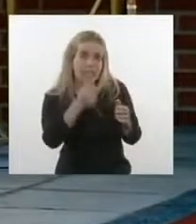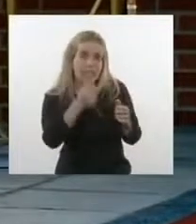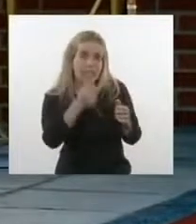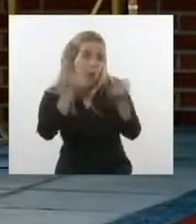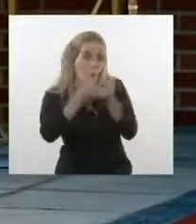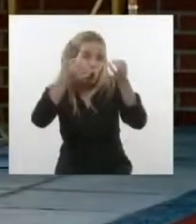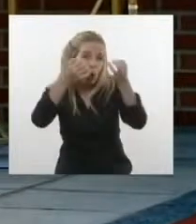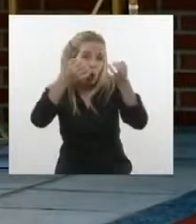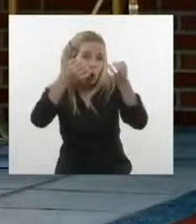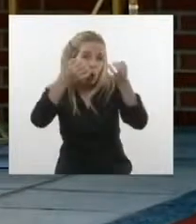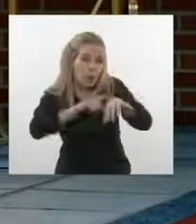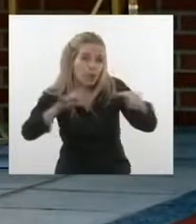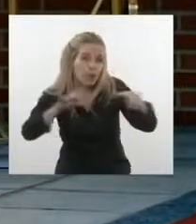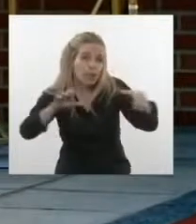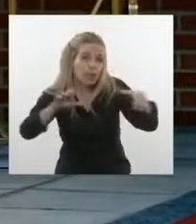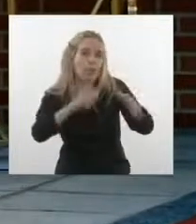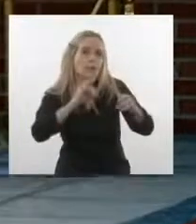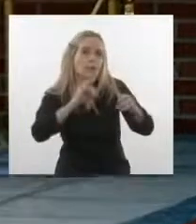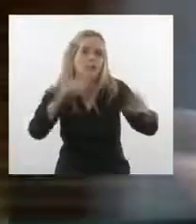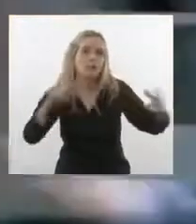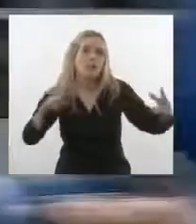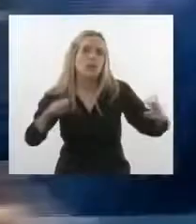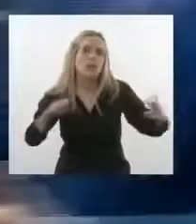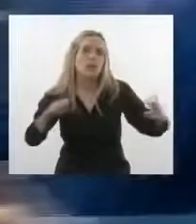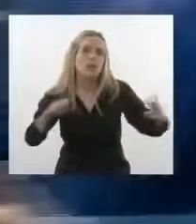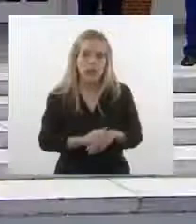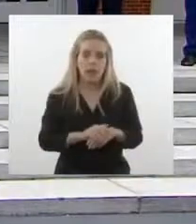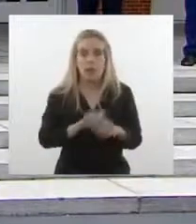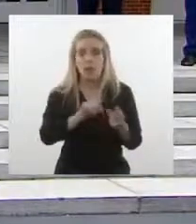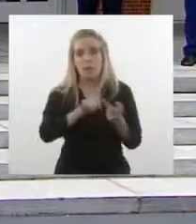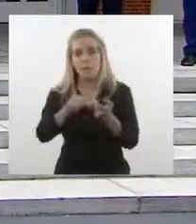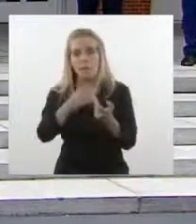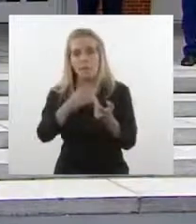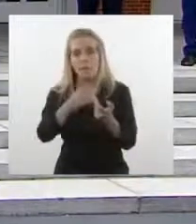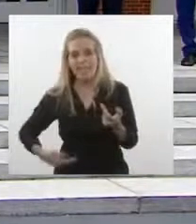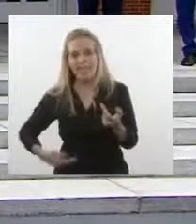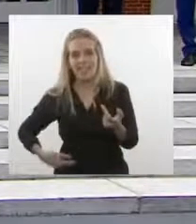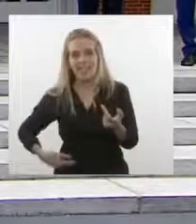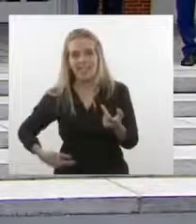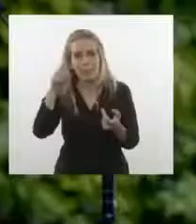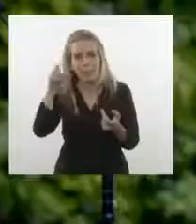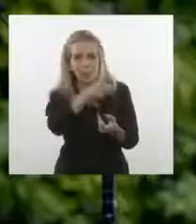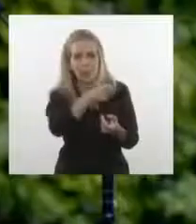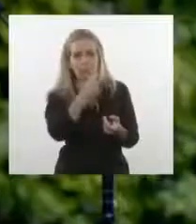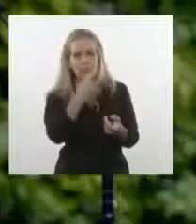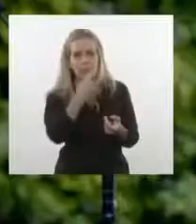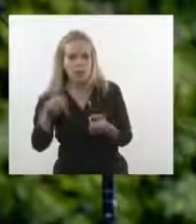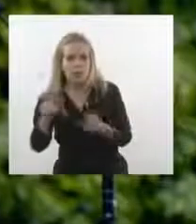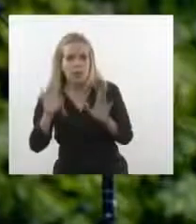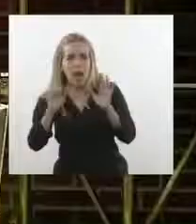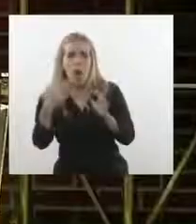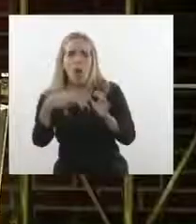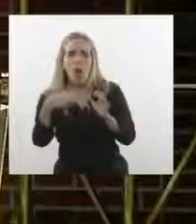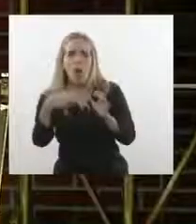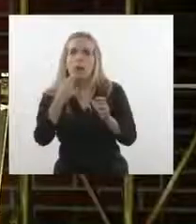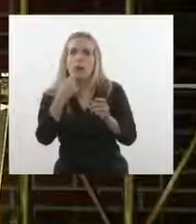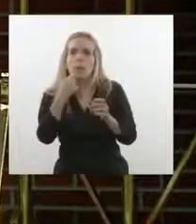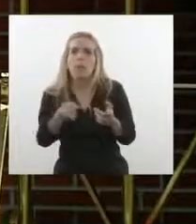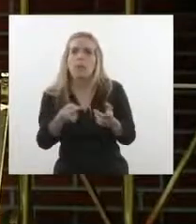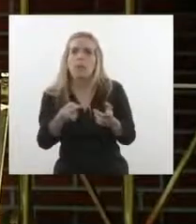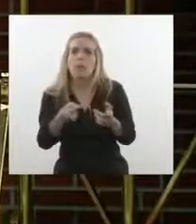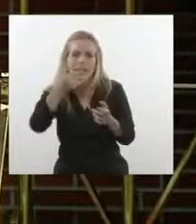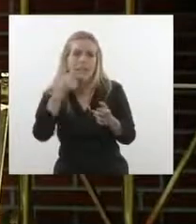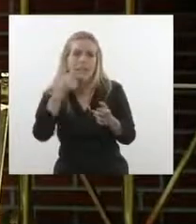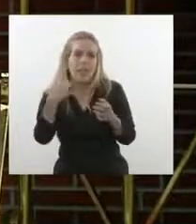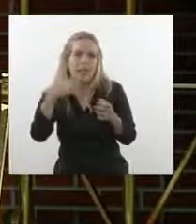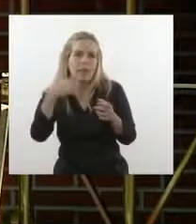tal vez podamos vernos. Bueno, yo respecto a su pregunta, lo único que puedo desear es estabilidad. Creo